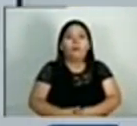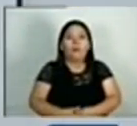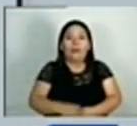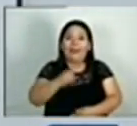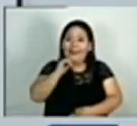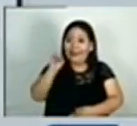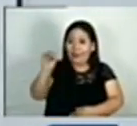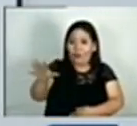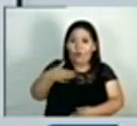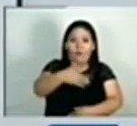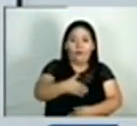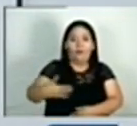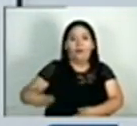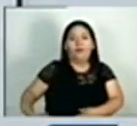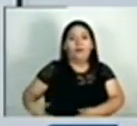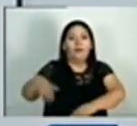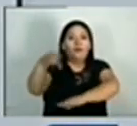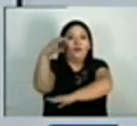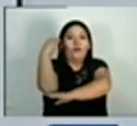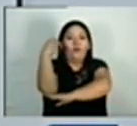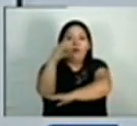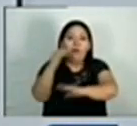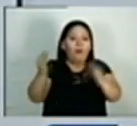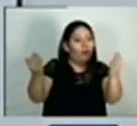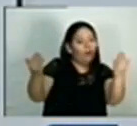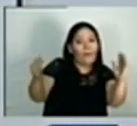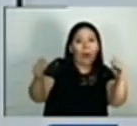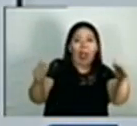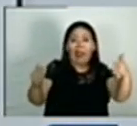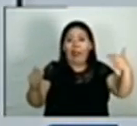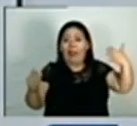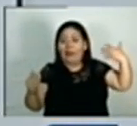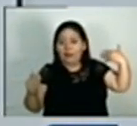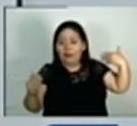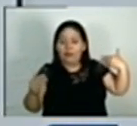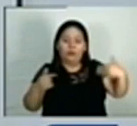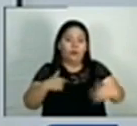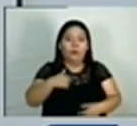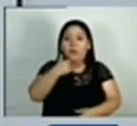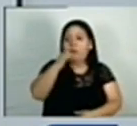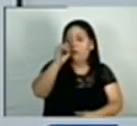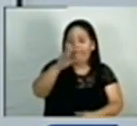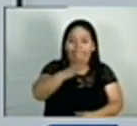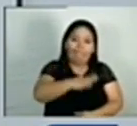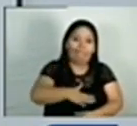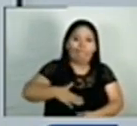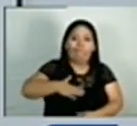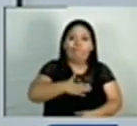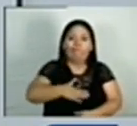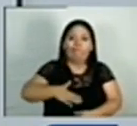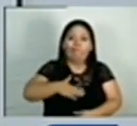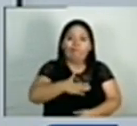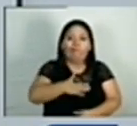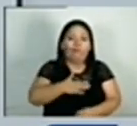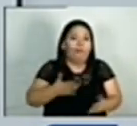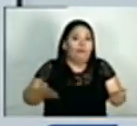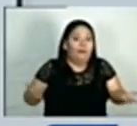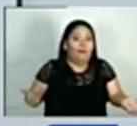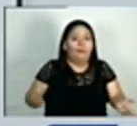hizo el presidente de Colombia, lamento decir, pero es una